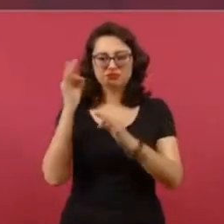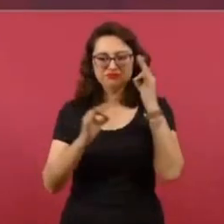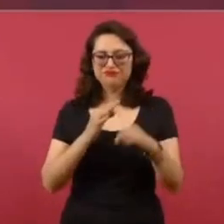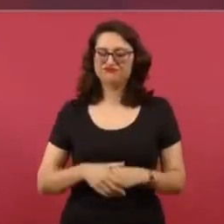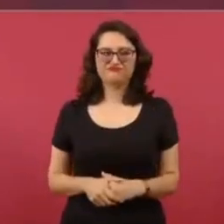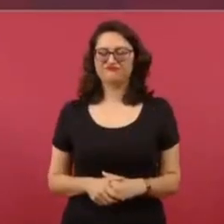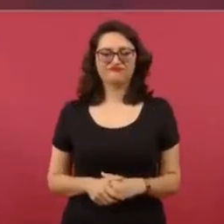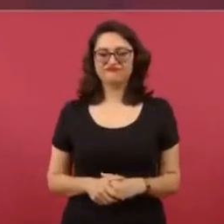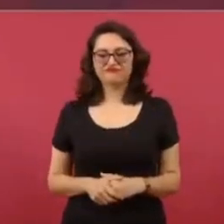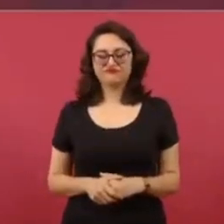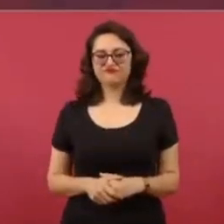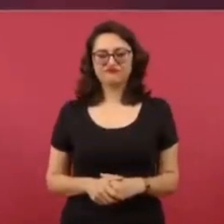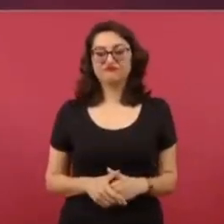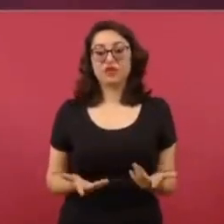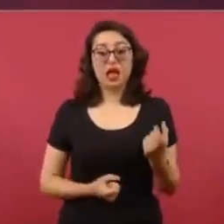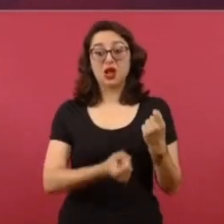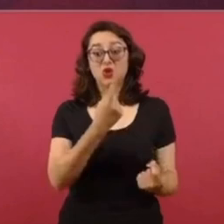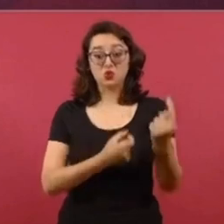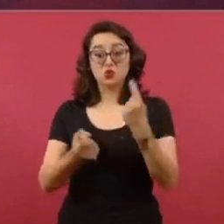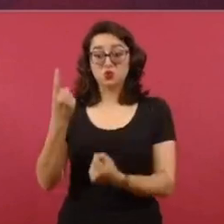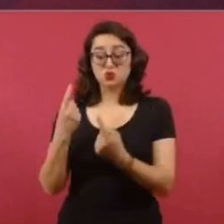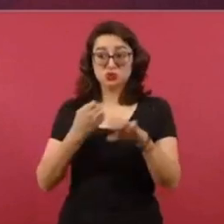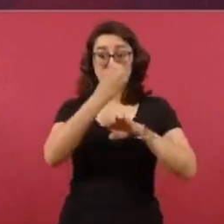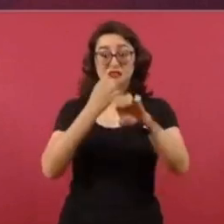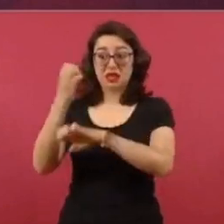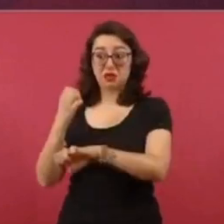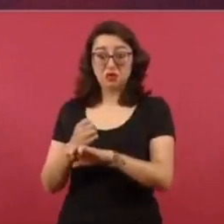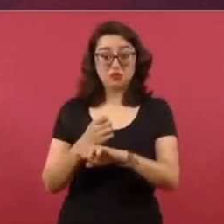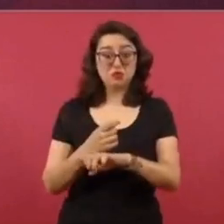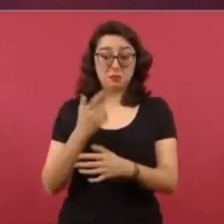dinero. Bueno, hay estados en donde se puede pasar de mil millones.